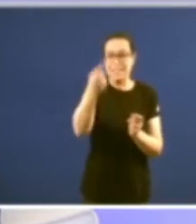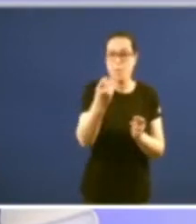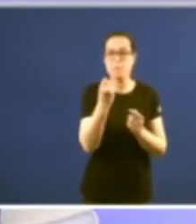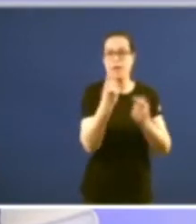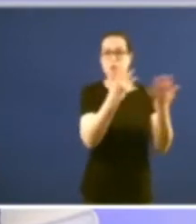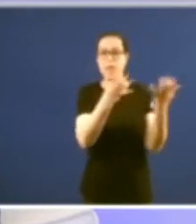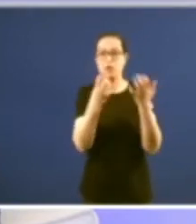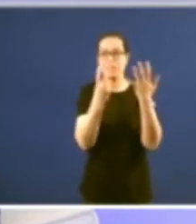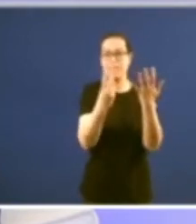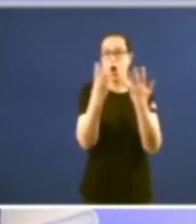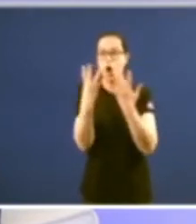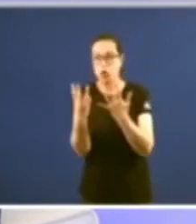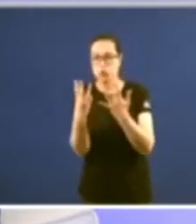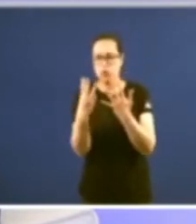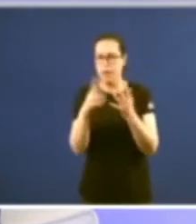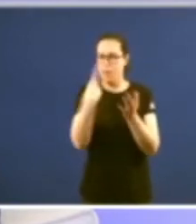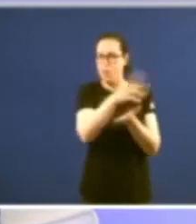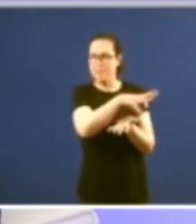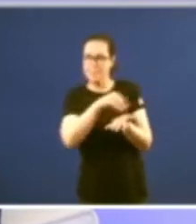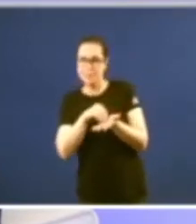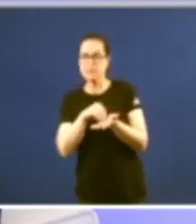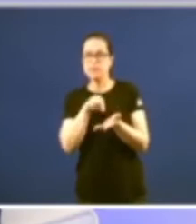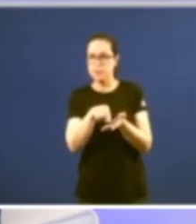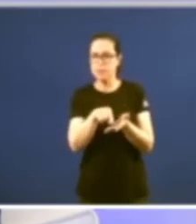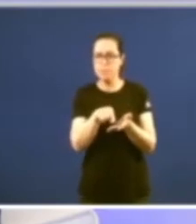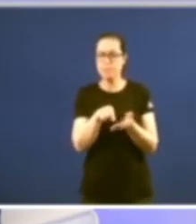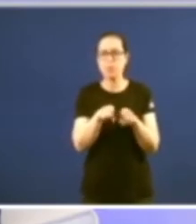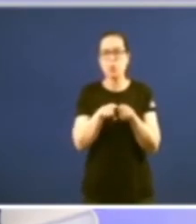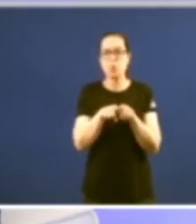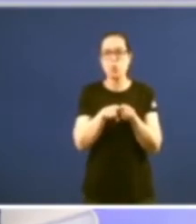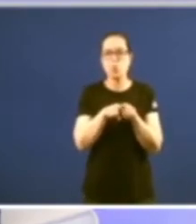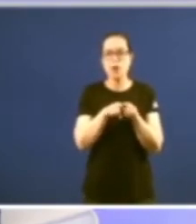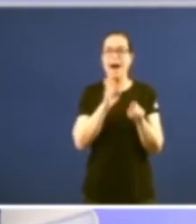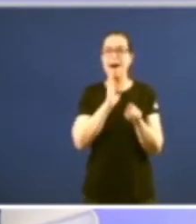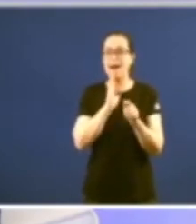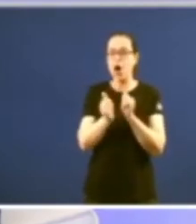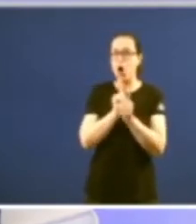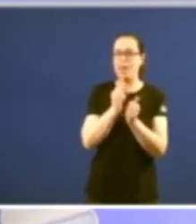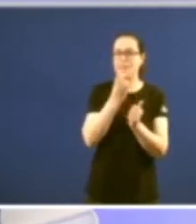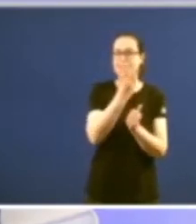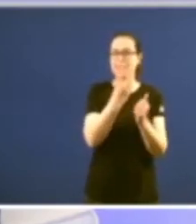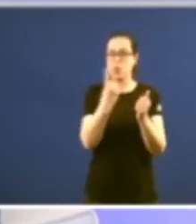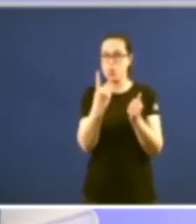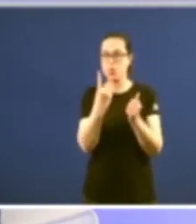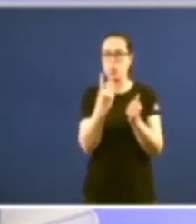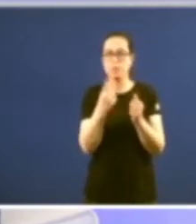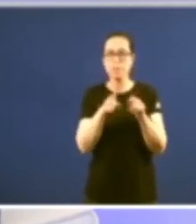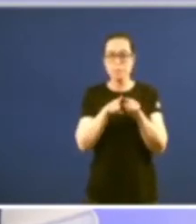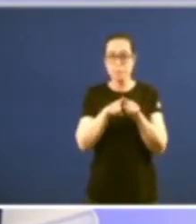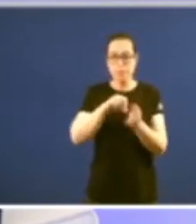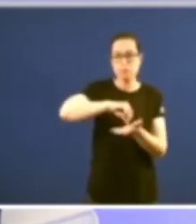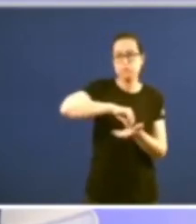a 278 desde ese punto de vista transpón os principios do 31 senón que o que fai é abrir a posibilidad de que o país se